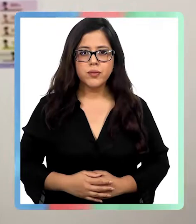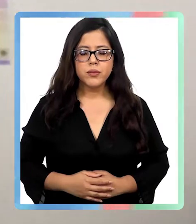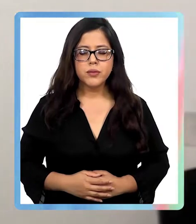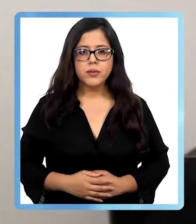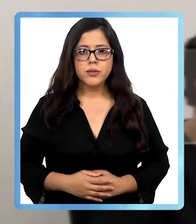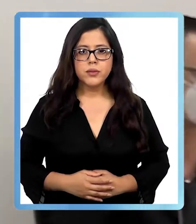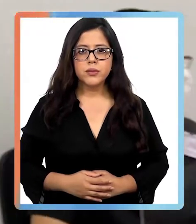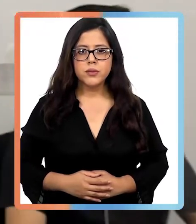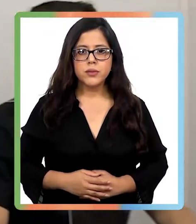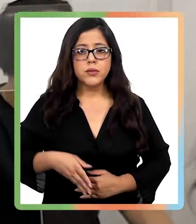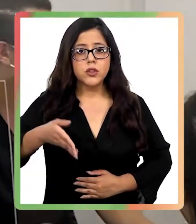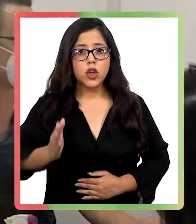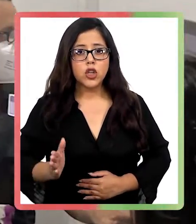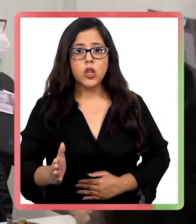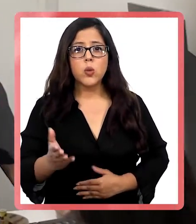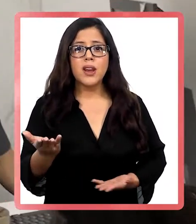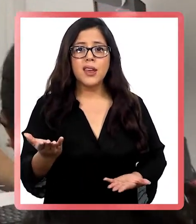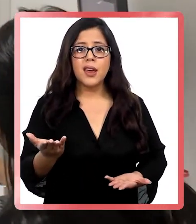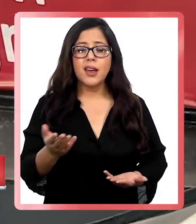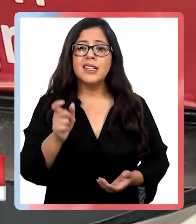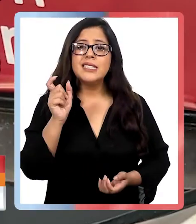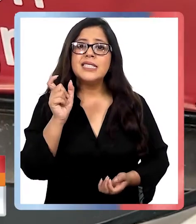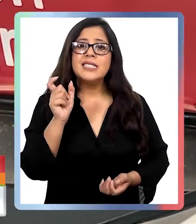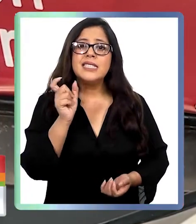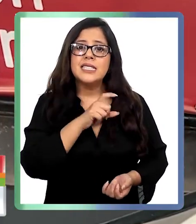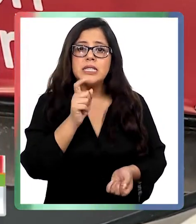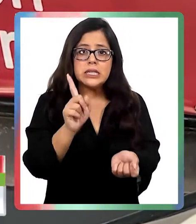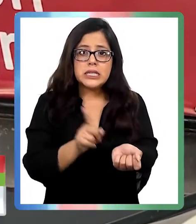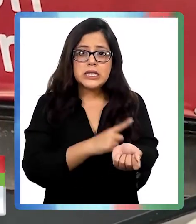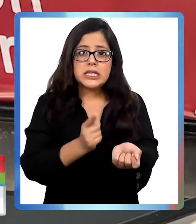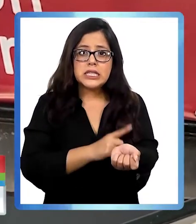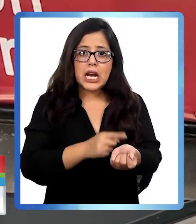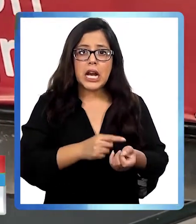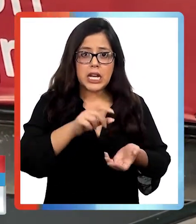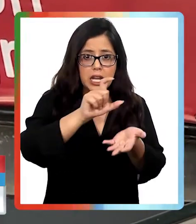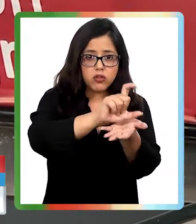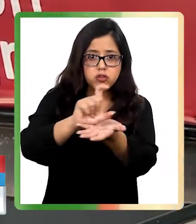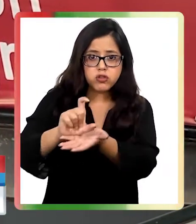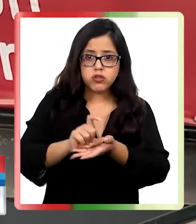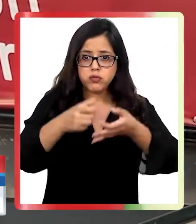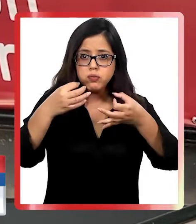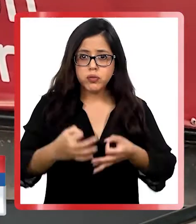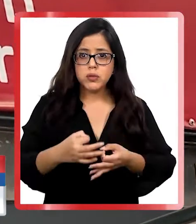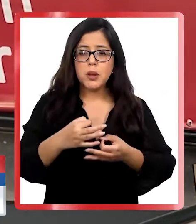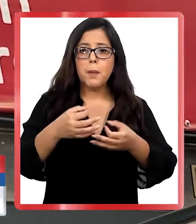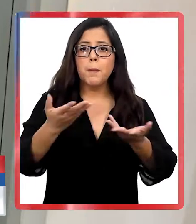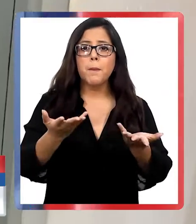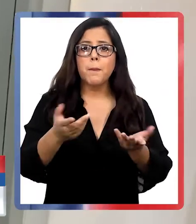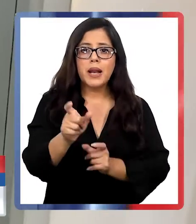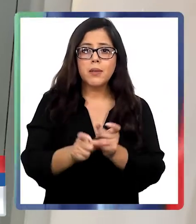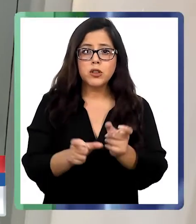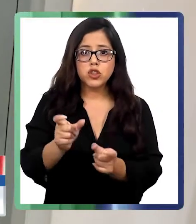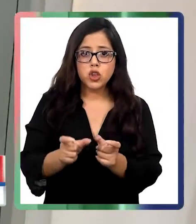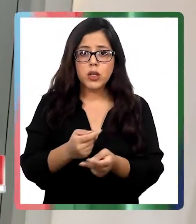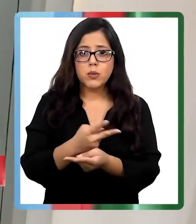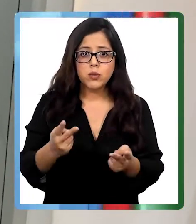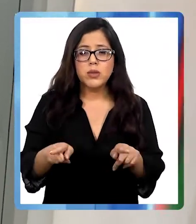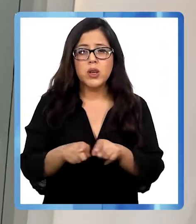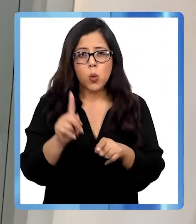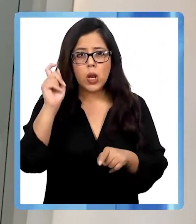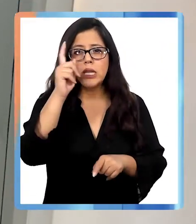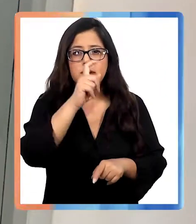Mantener el banco de sangre con el stock suficiente para la seguridad pública es un desafío muy importante y difícil de lograr.